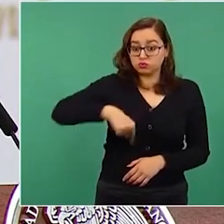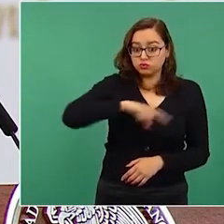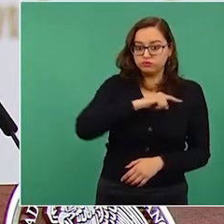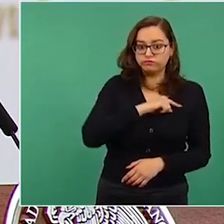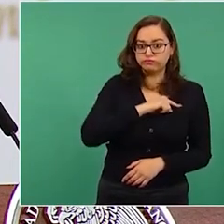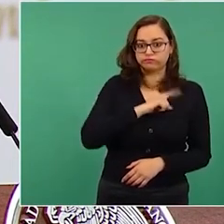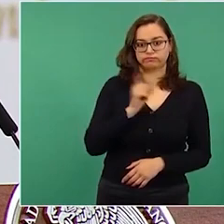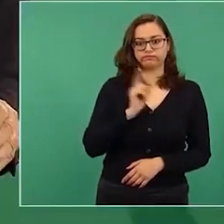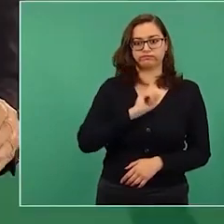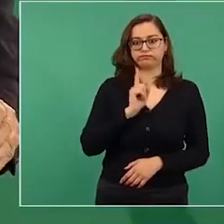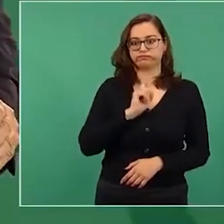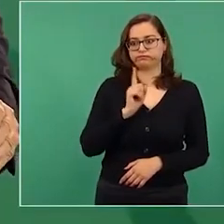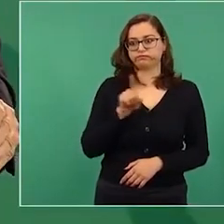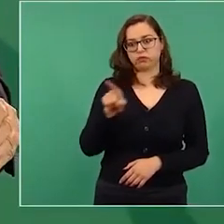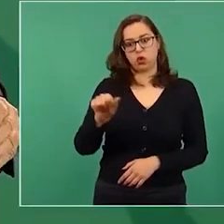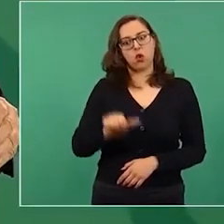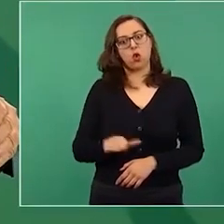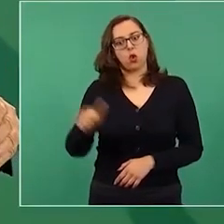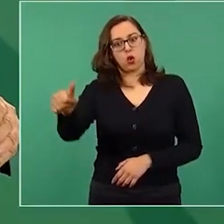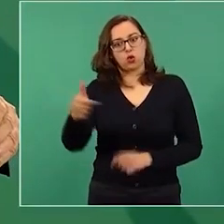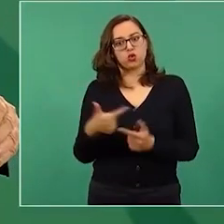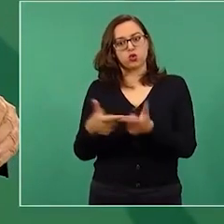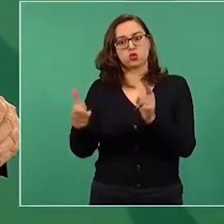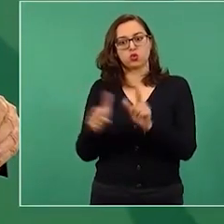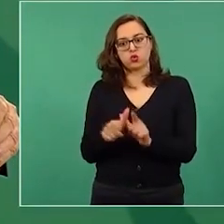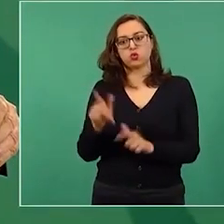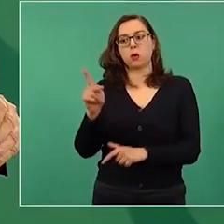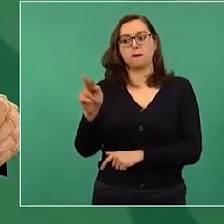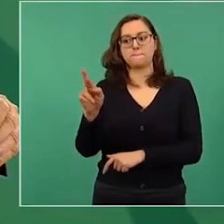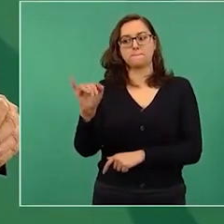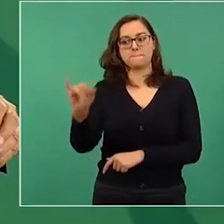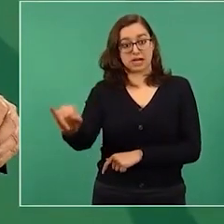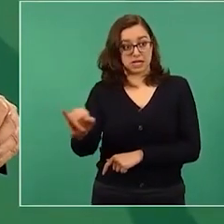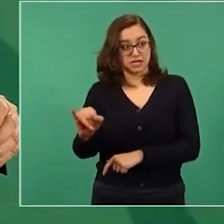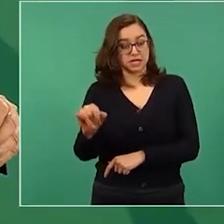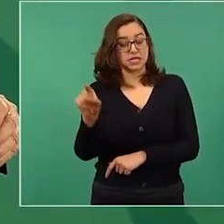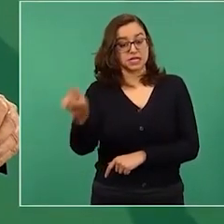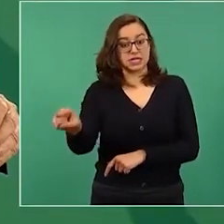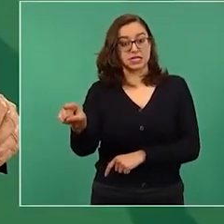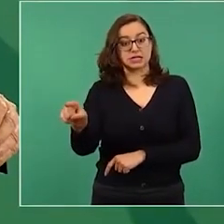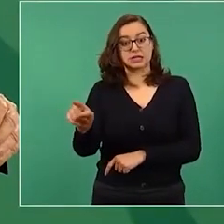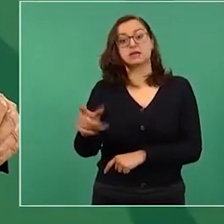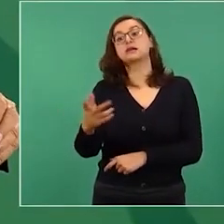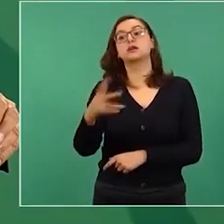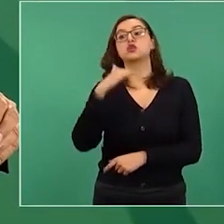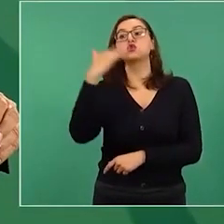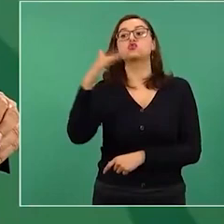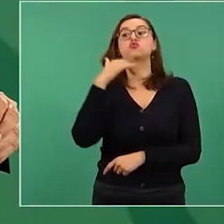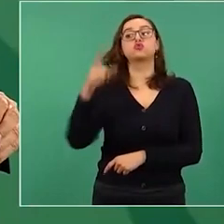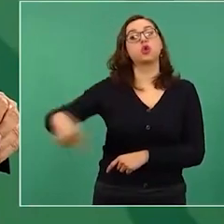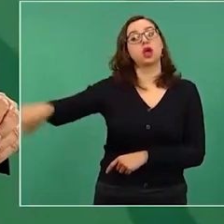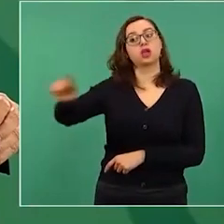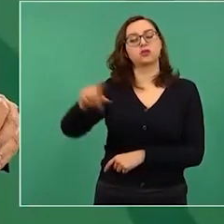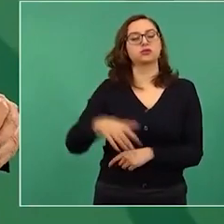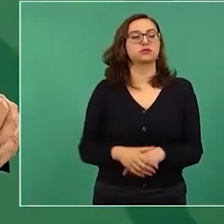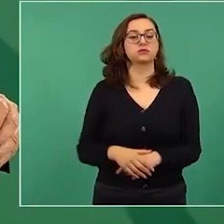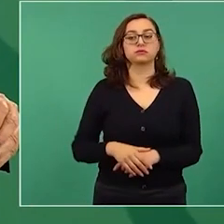Y ellos llegaron y resultaron los del PRI. y resultaron iguales o peores.